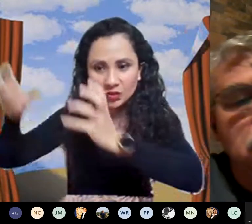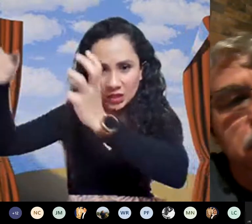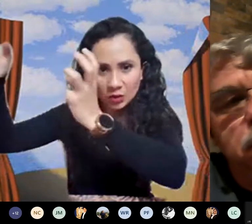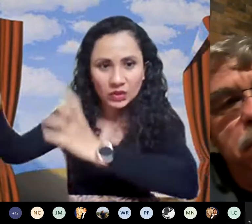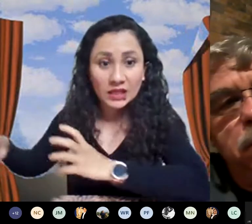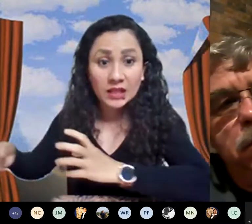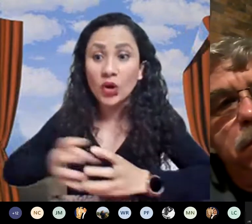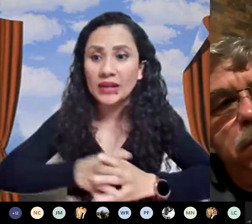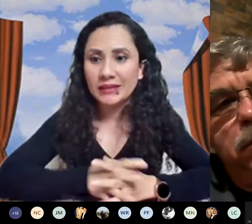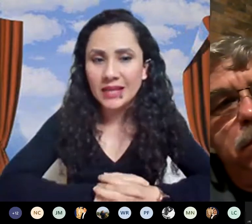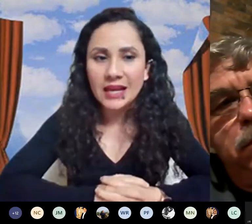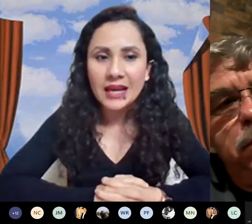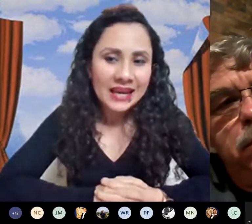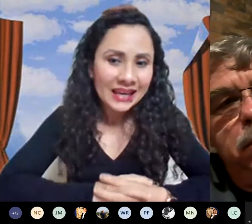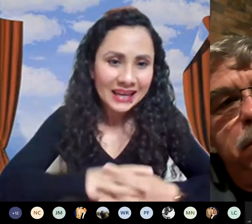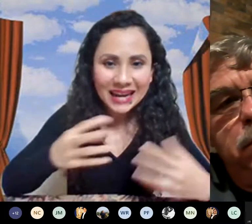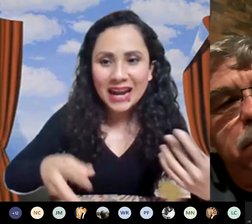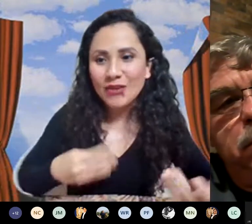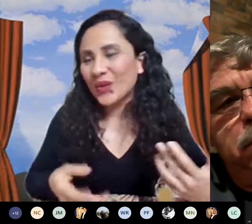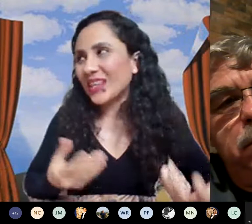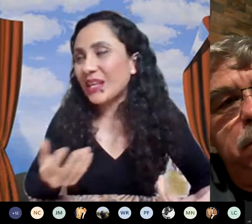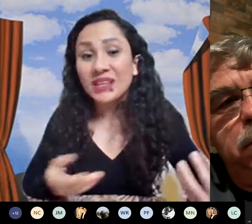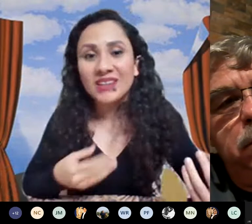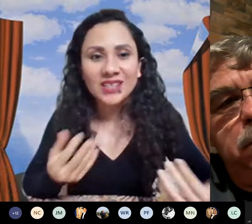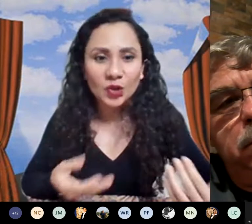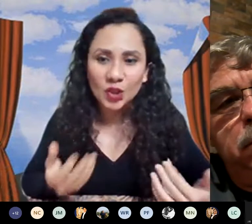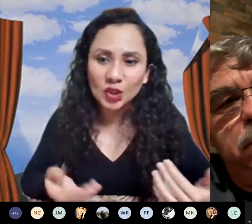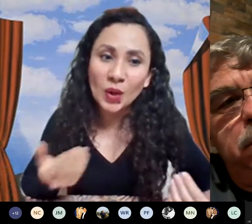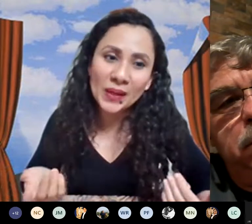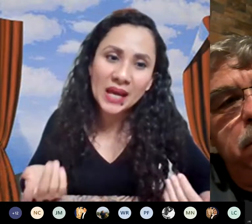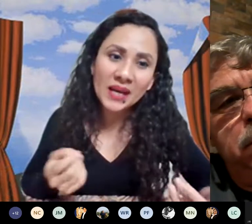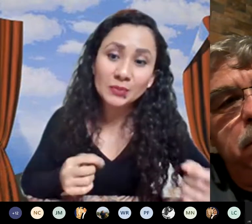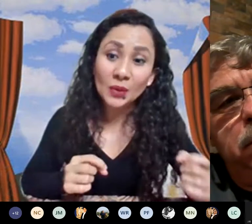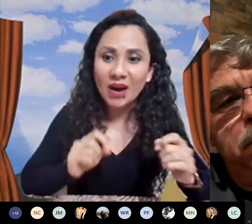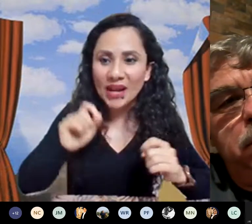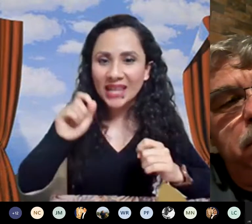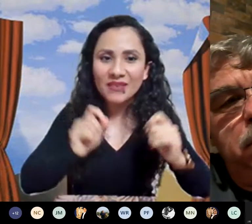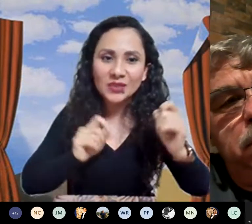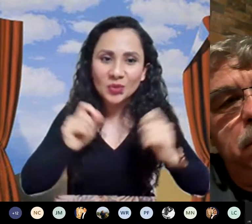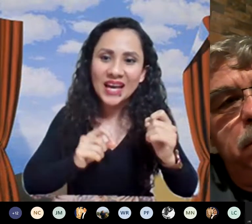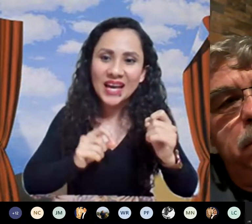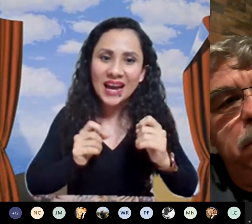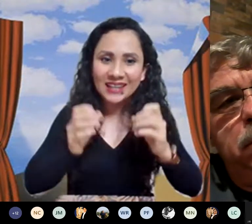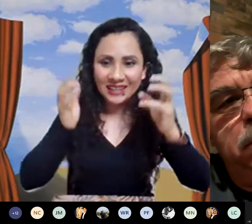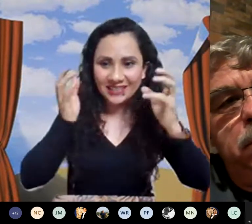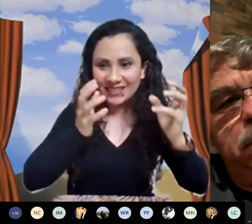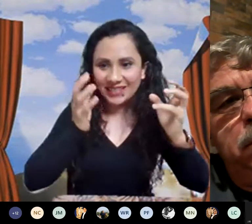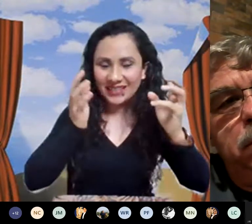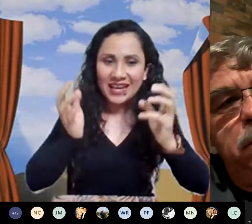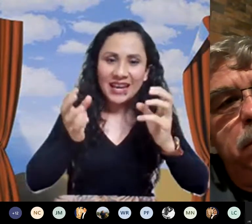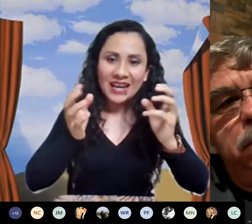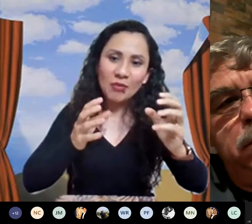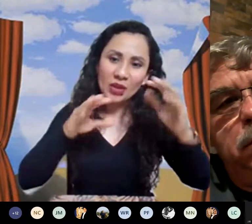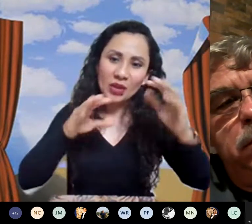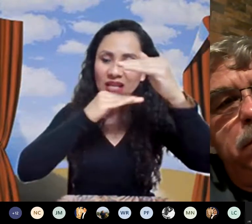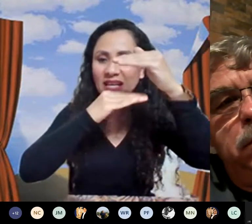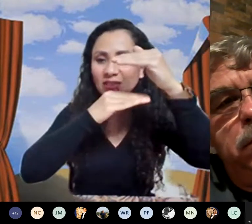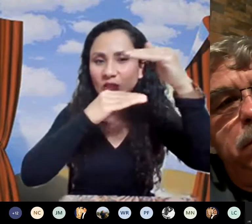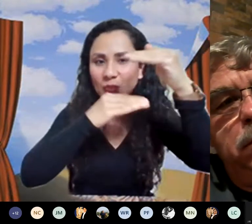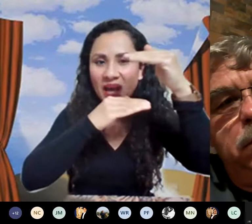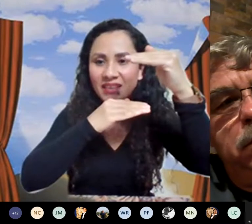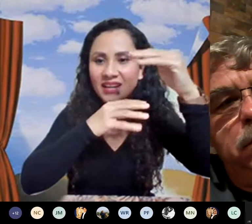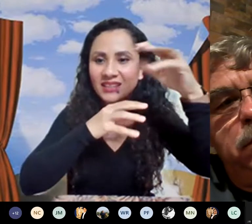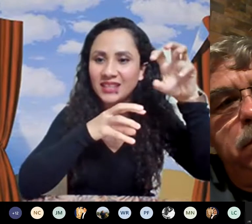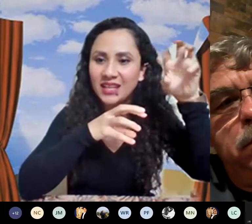completos de contenedores y claro pero ya te metes en otros problemas porque ahora debes cuidar que si cuando